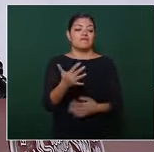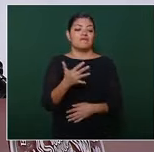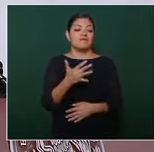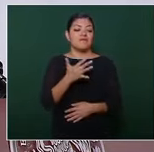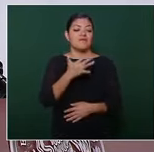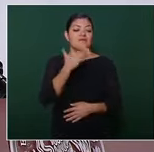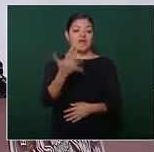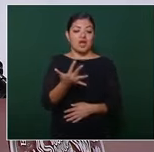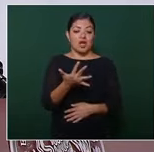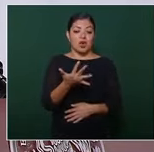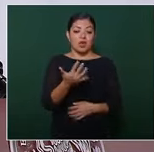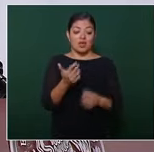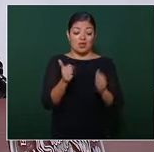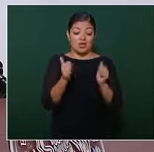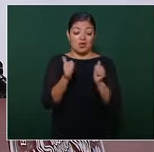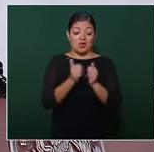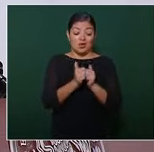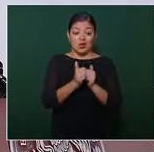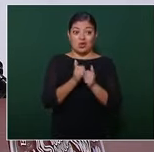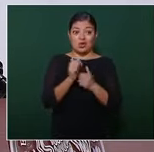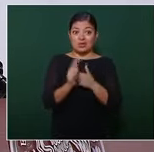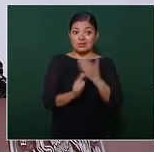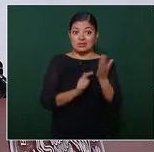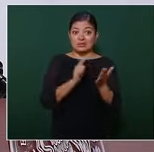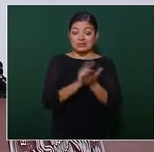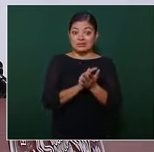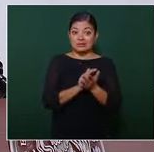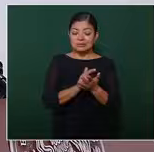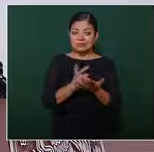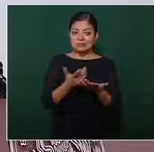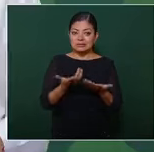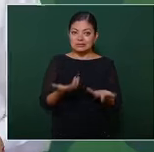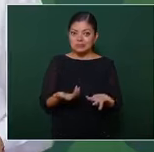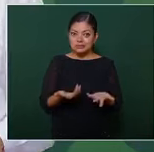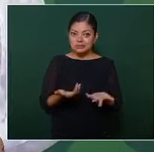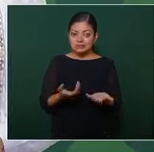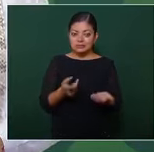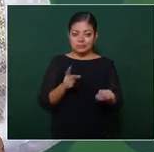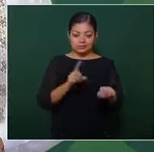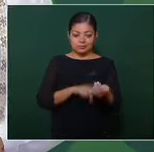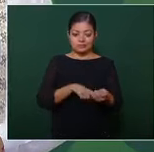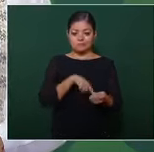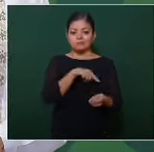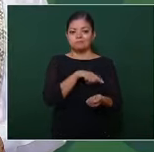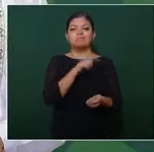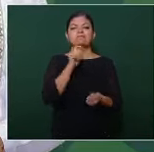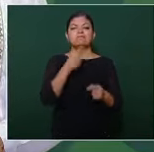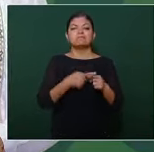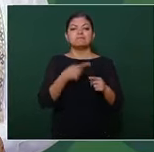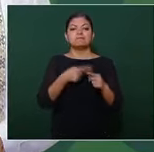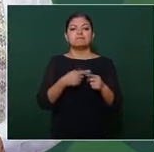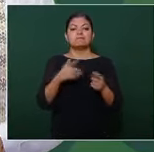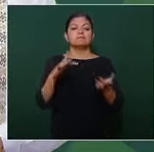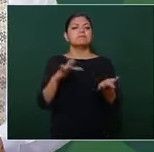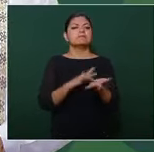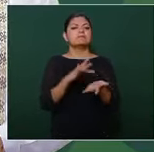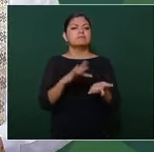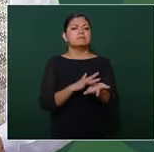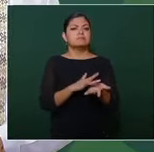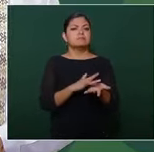legal lo del autoabasto está apoyado por la mayoría